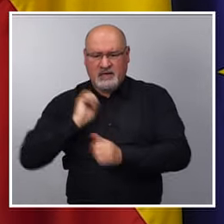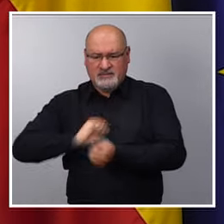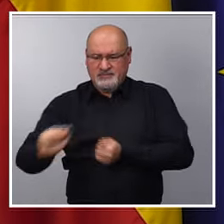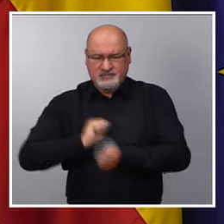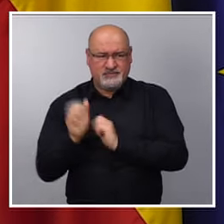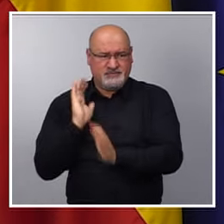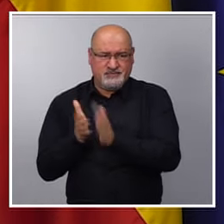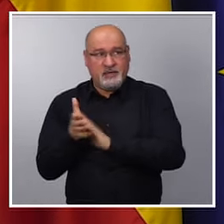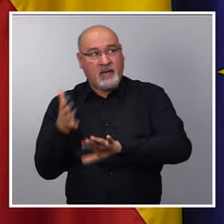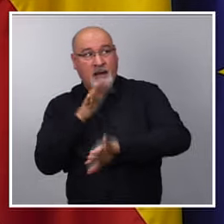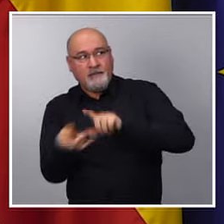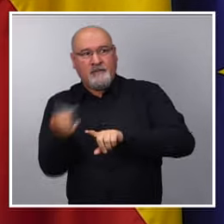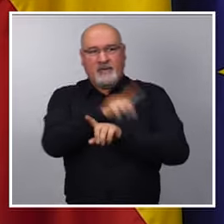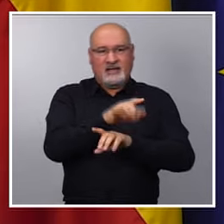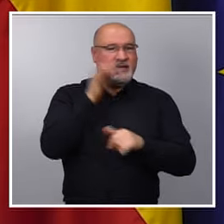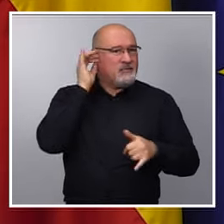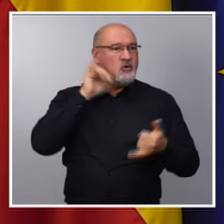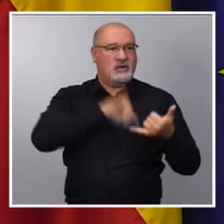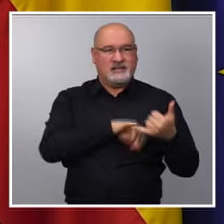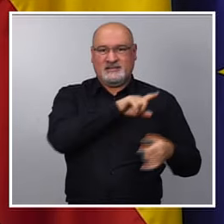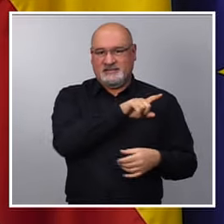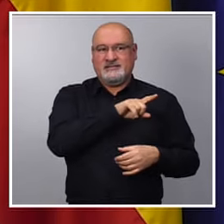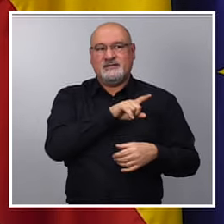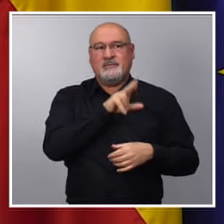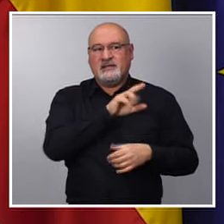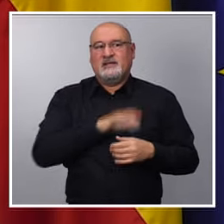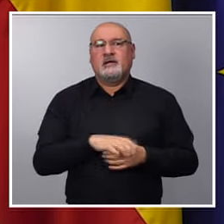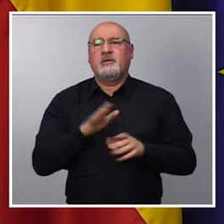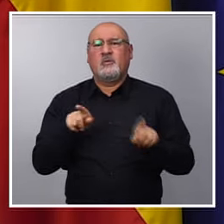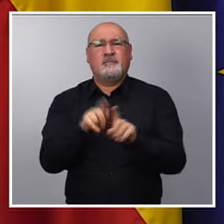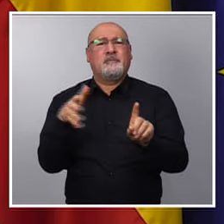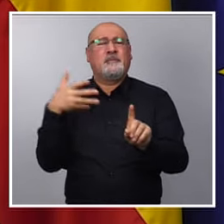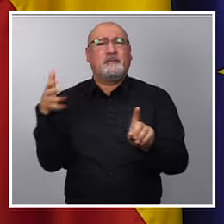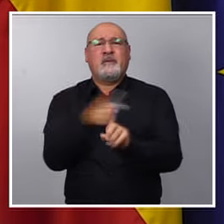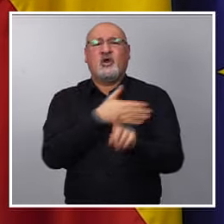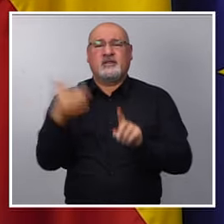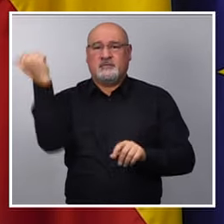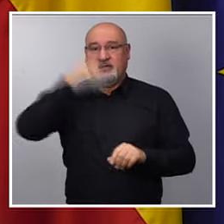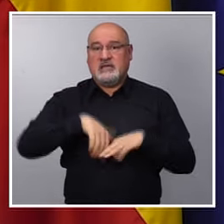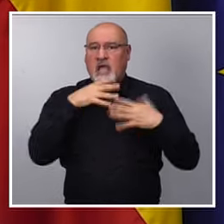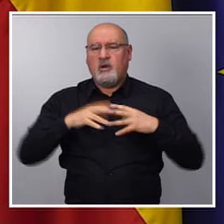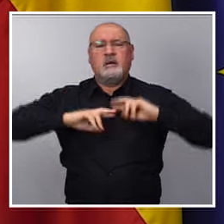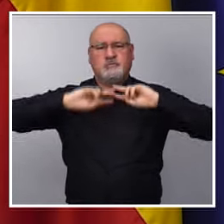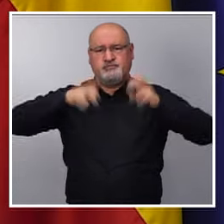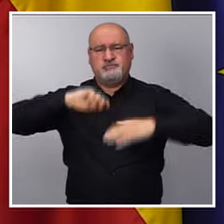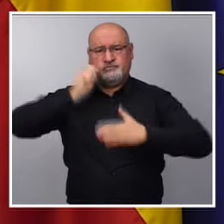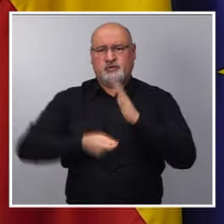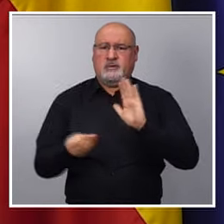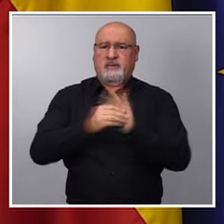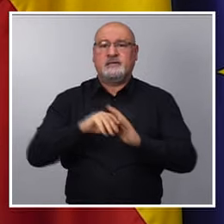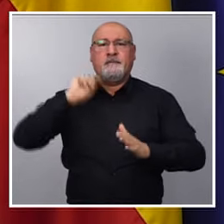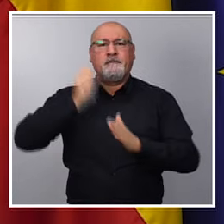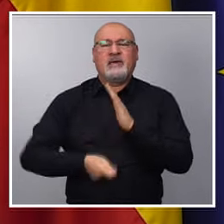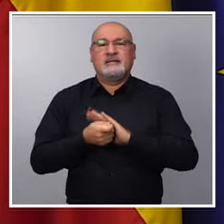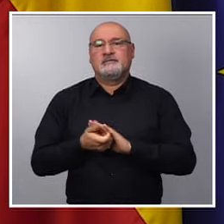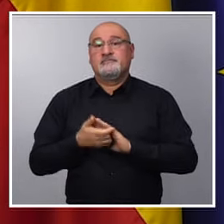para causar aún más sufrimiento a las víctimas de violencia machista. Con esta reforma vamos a endurecer las penas de estos maltratadores que son maltratadores de